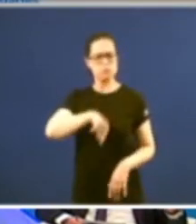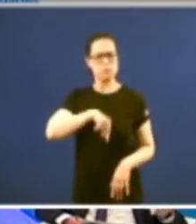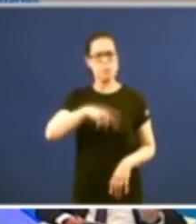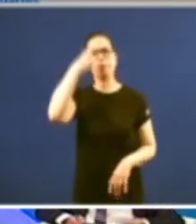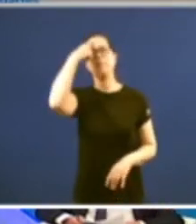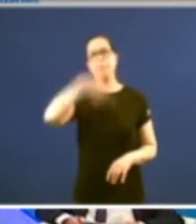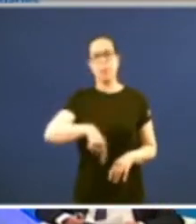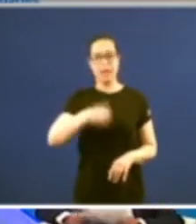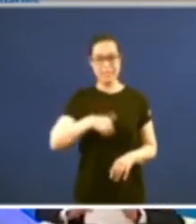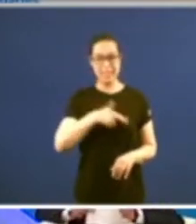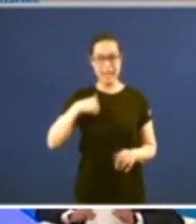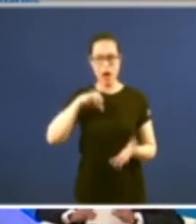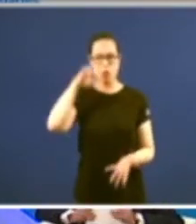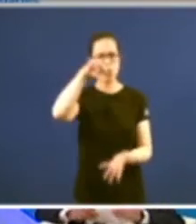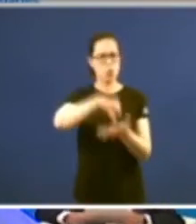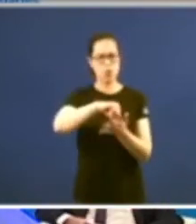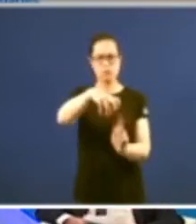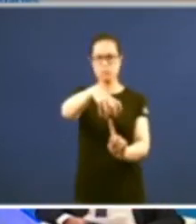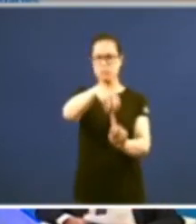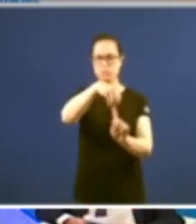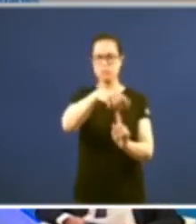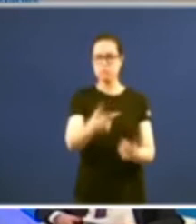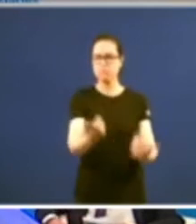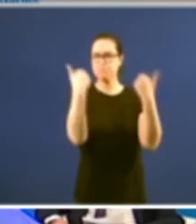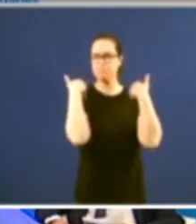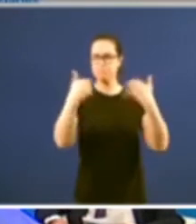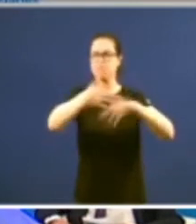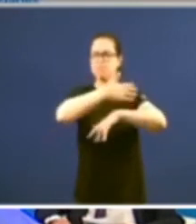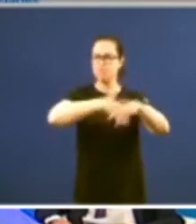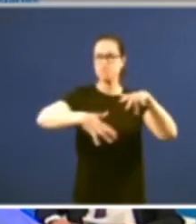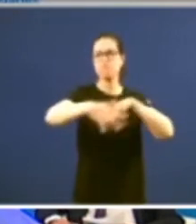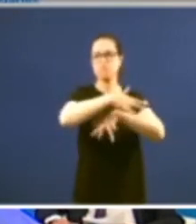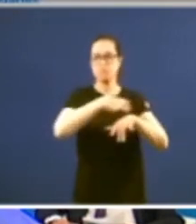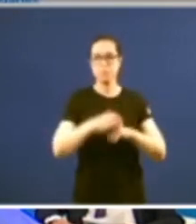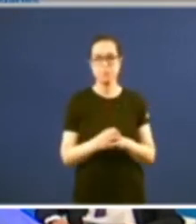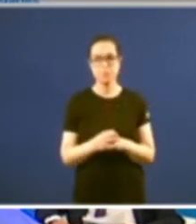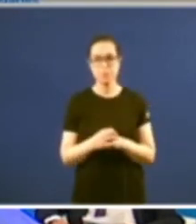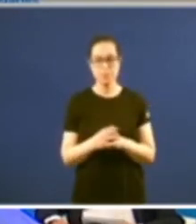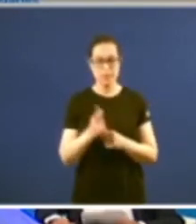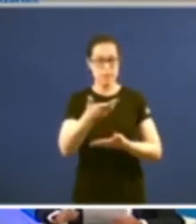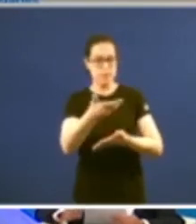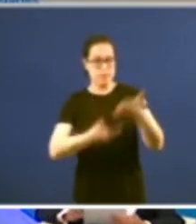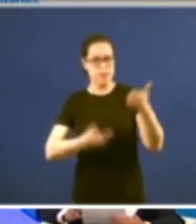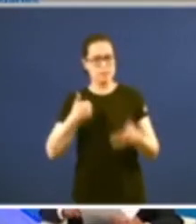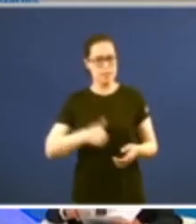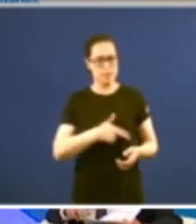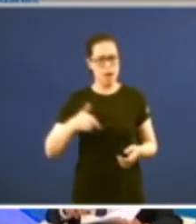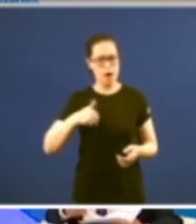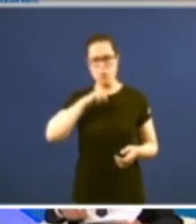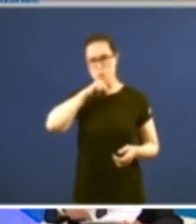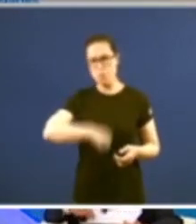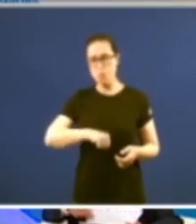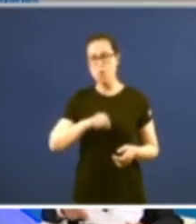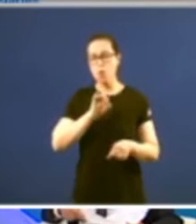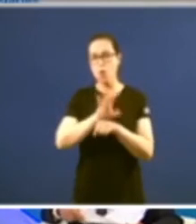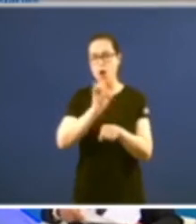estaba chamada a ser a capital de todo ese proceso por iso o xornal Compostelán alentou desde o primeiro momento a inteligente